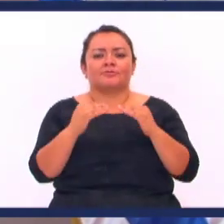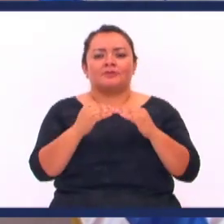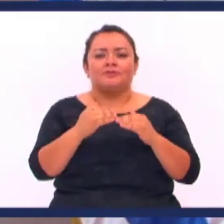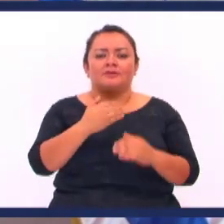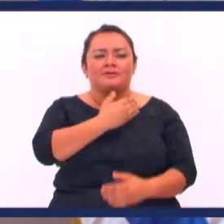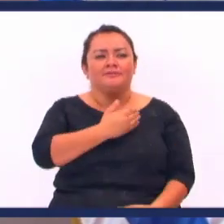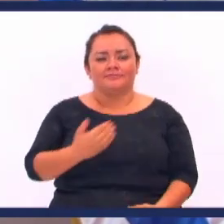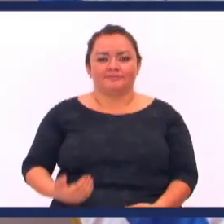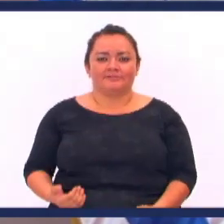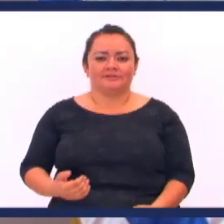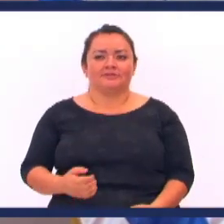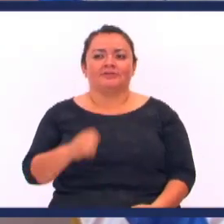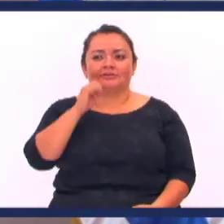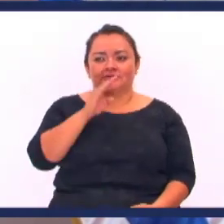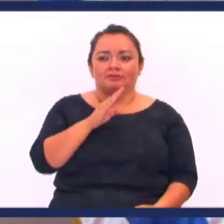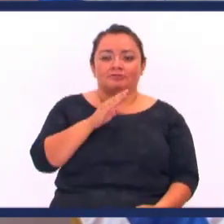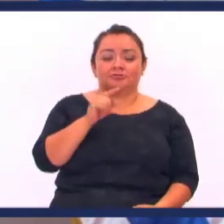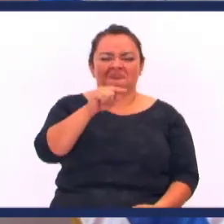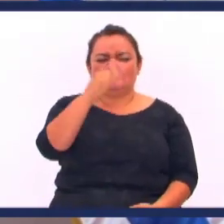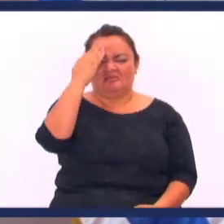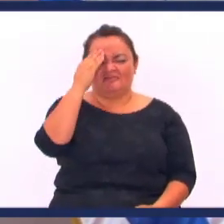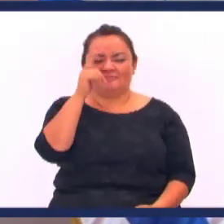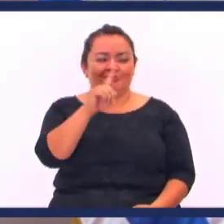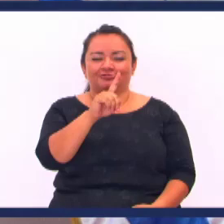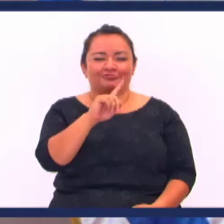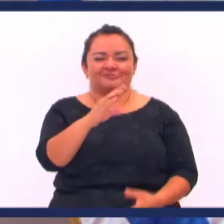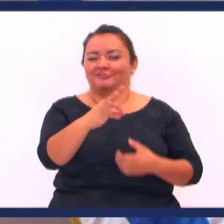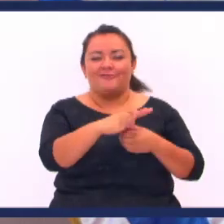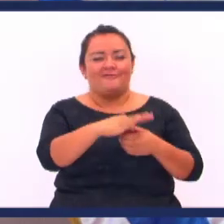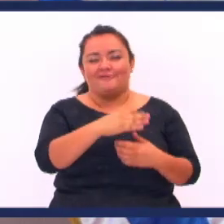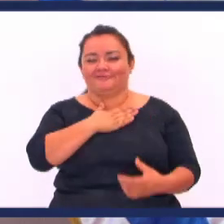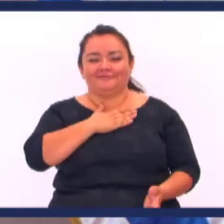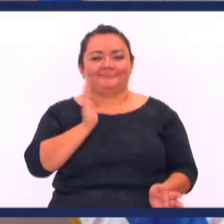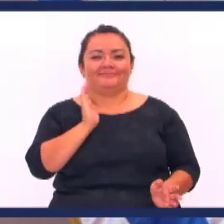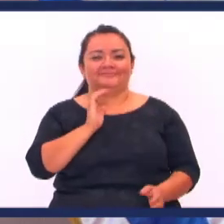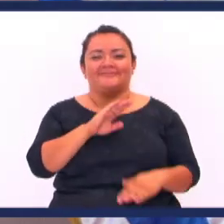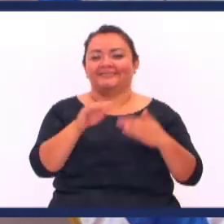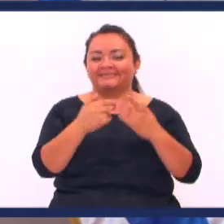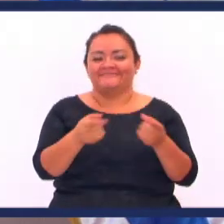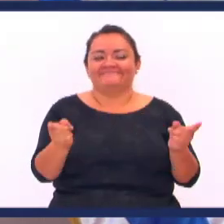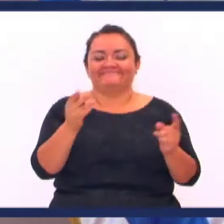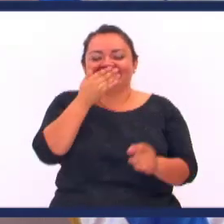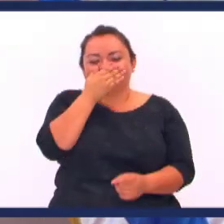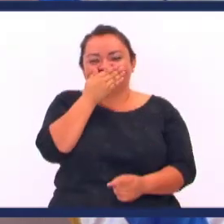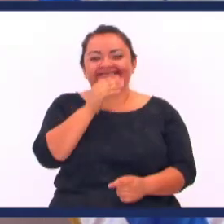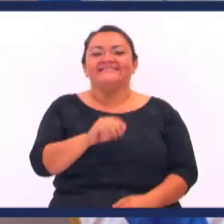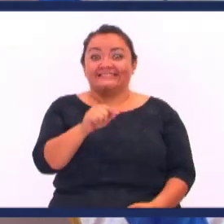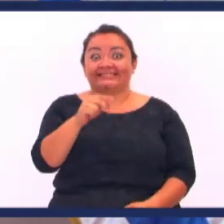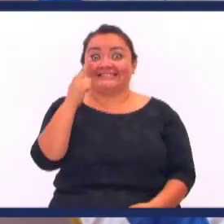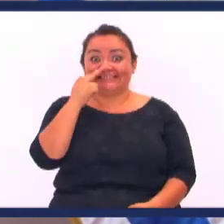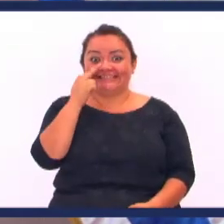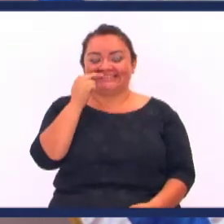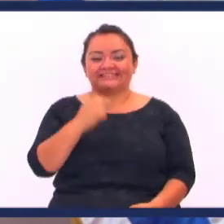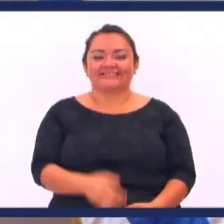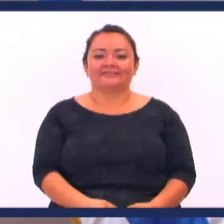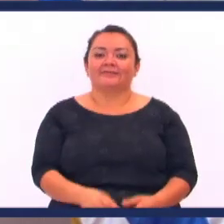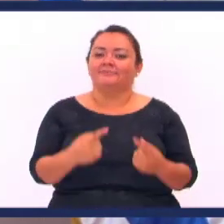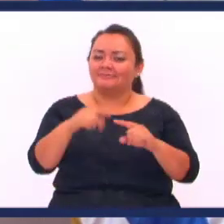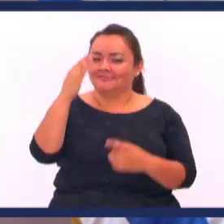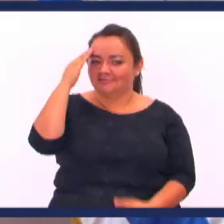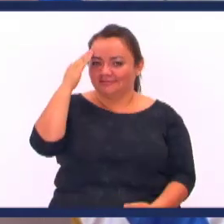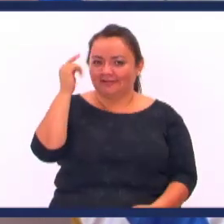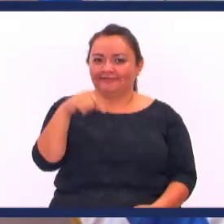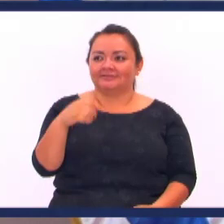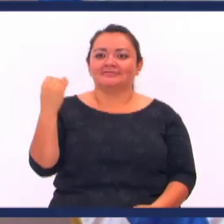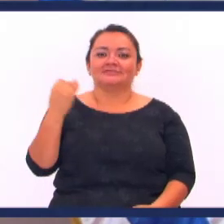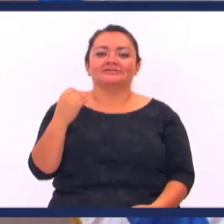Cuando le habla ayer Aquí en cadena nacional Le dice Yo sé que este caballero Empresario No votó por nosotros Y la gente en la mesa Se puso a reír Pero sabe